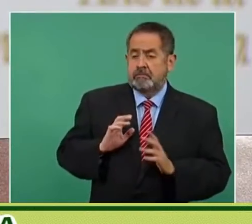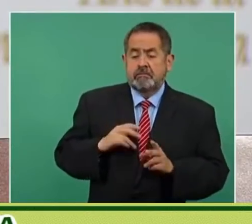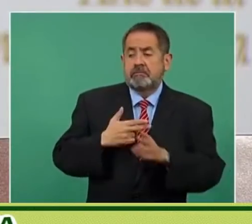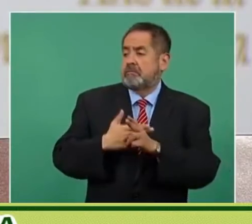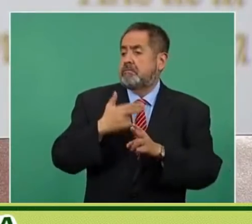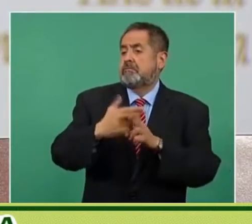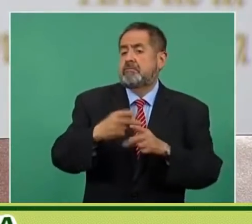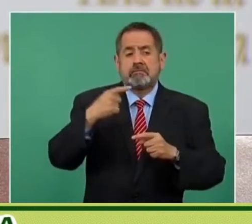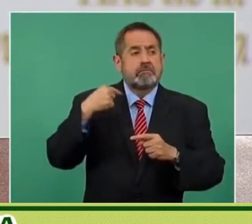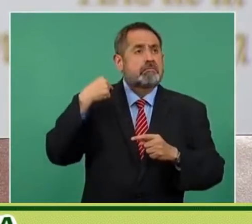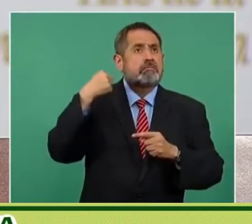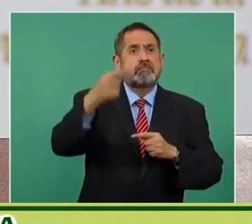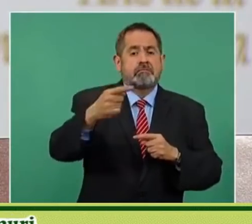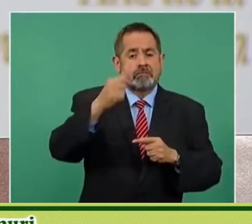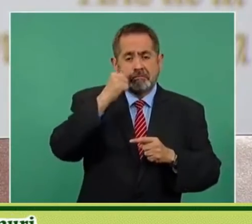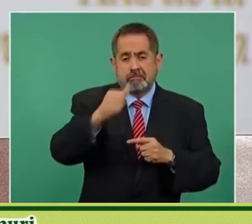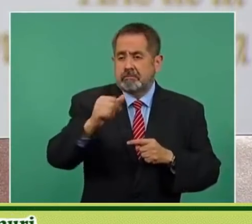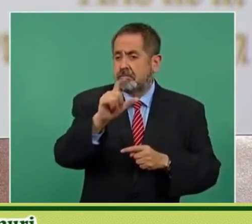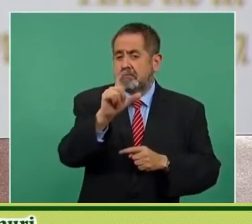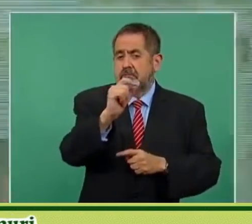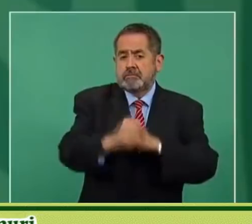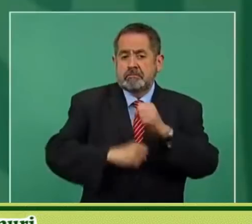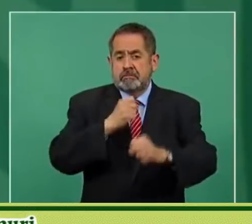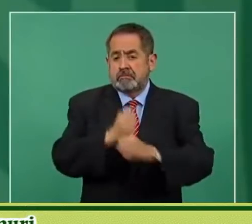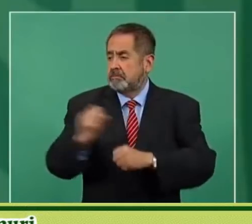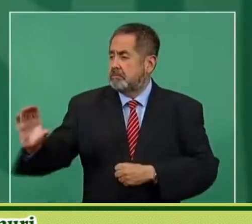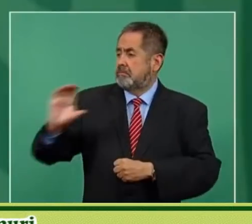durante 20 años.